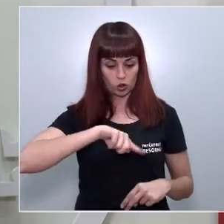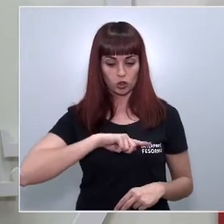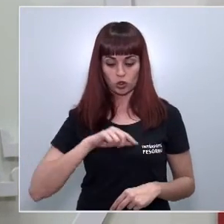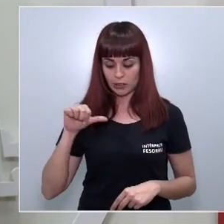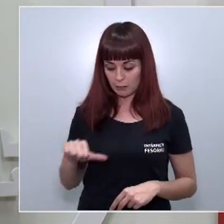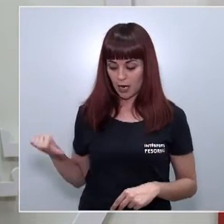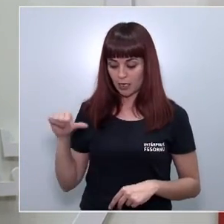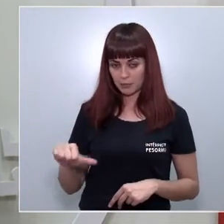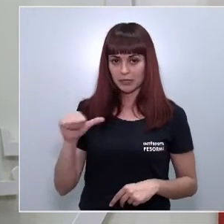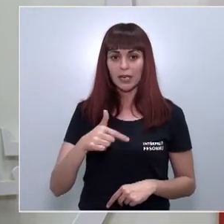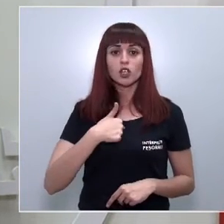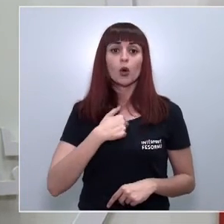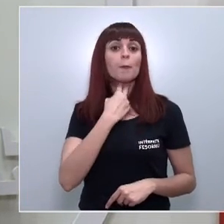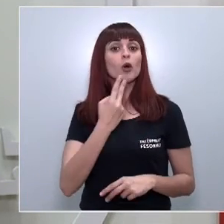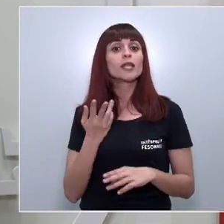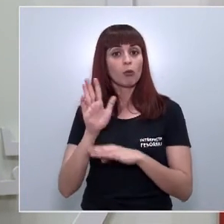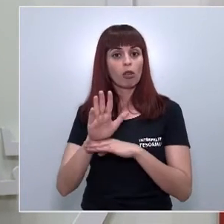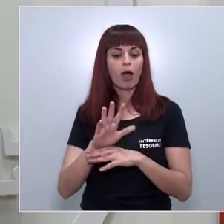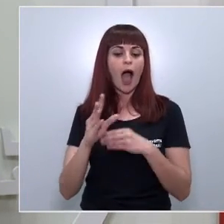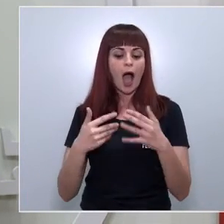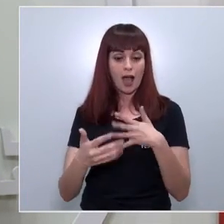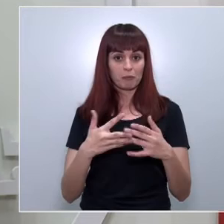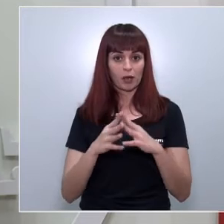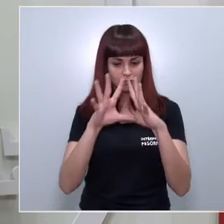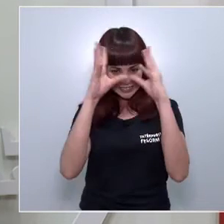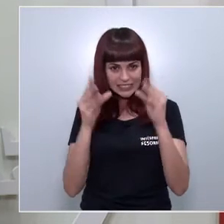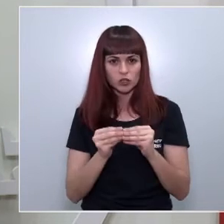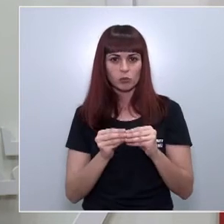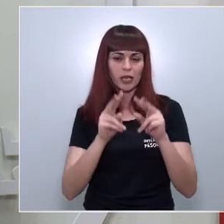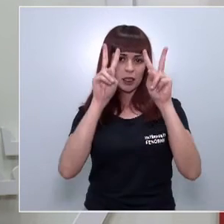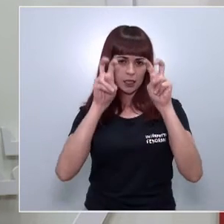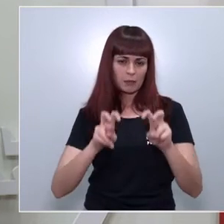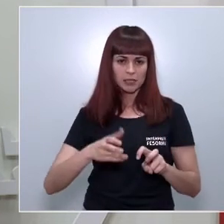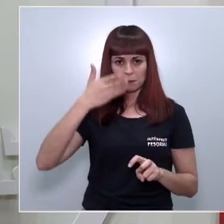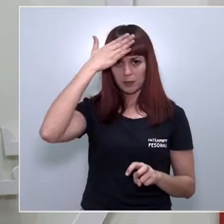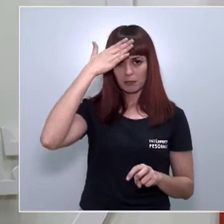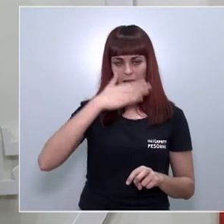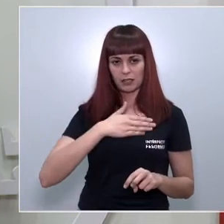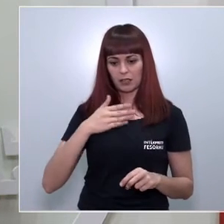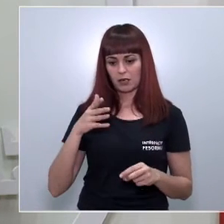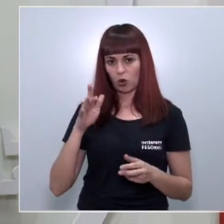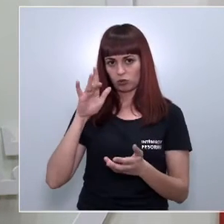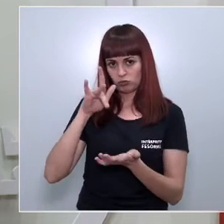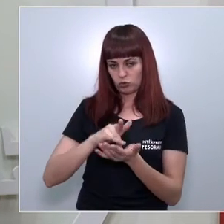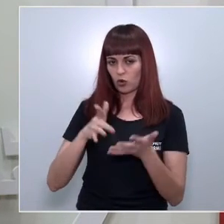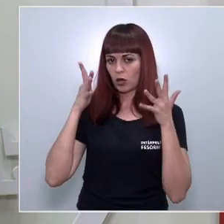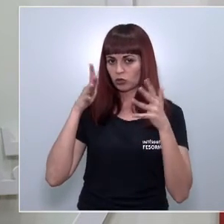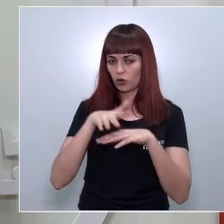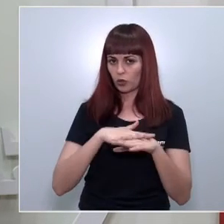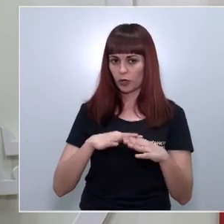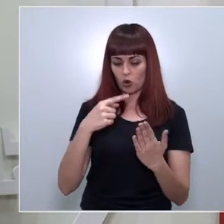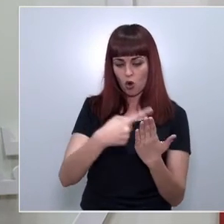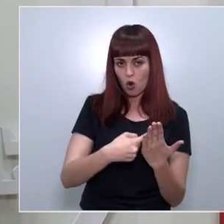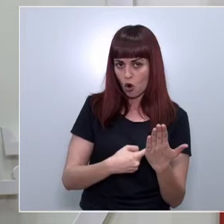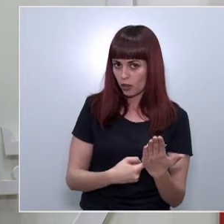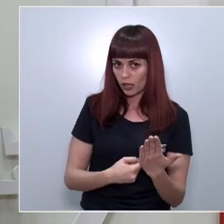como portavoz hago un resumen de todos los temas de los principales temas que debemos anunciar en el consejo de gobierno y todo el orden del día